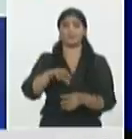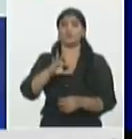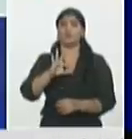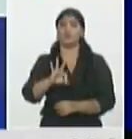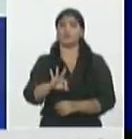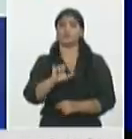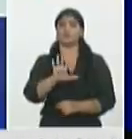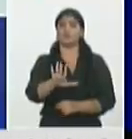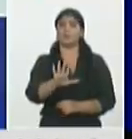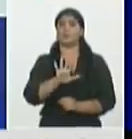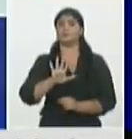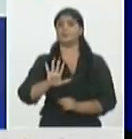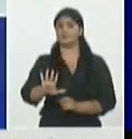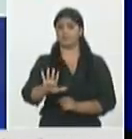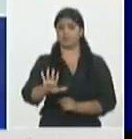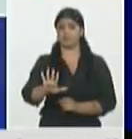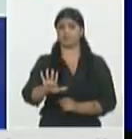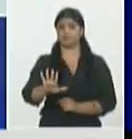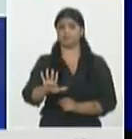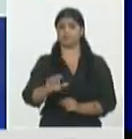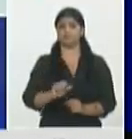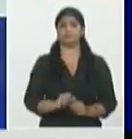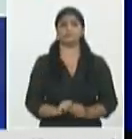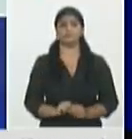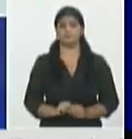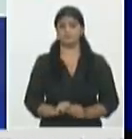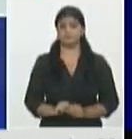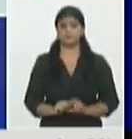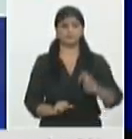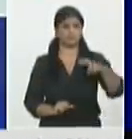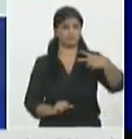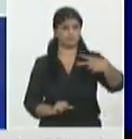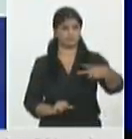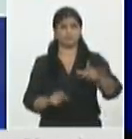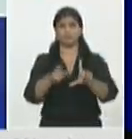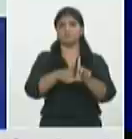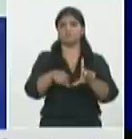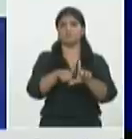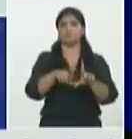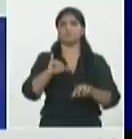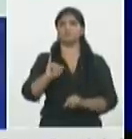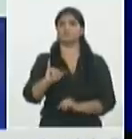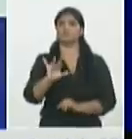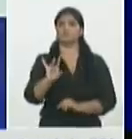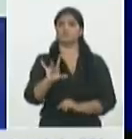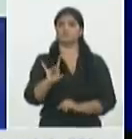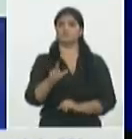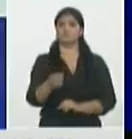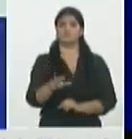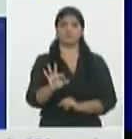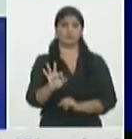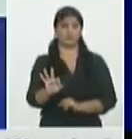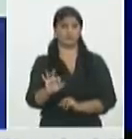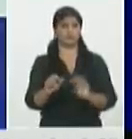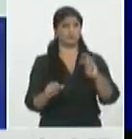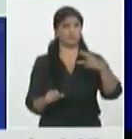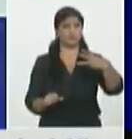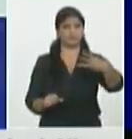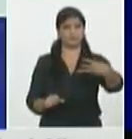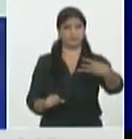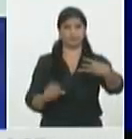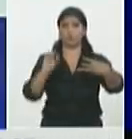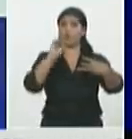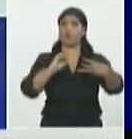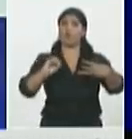855 por 100.000 habitantes regla 615.8 le sigue en el orden